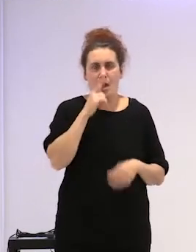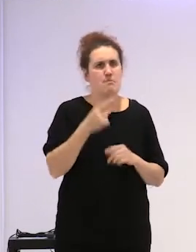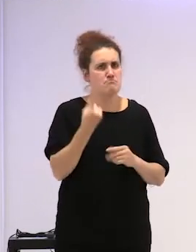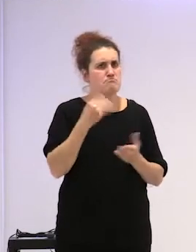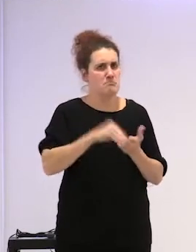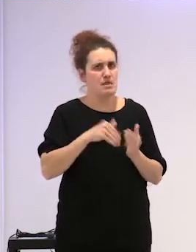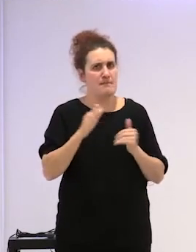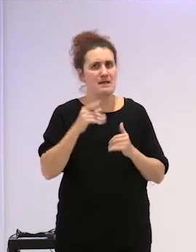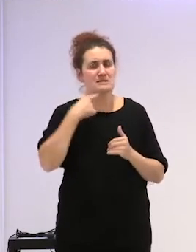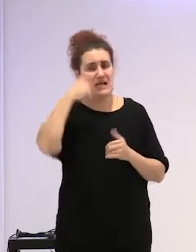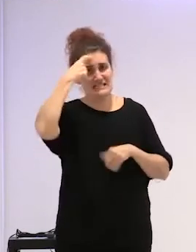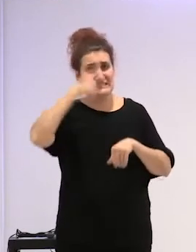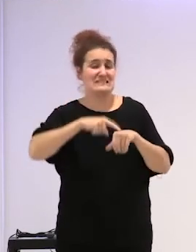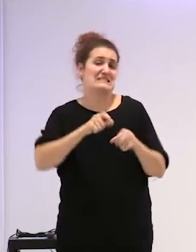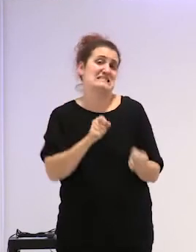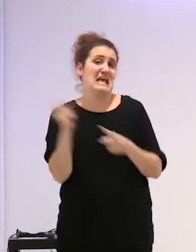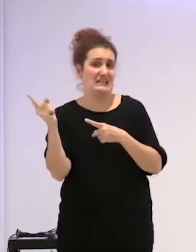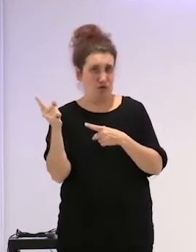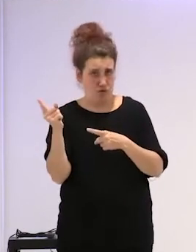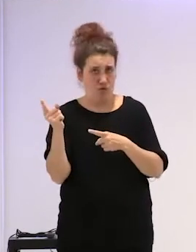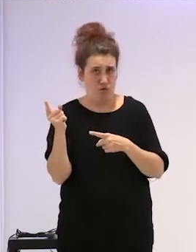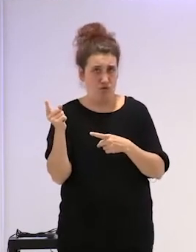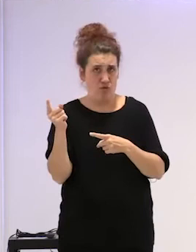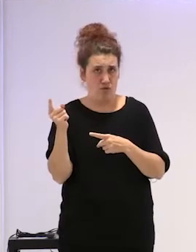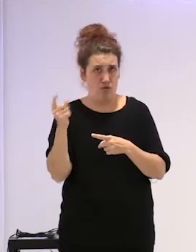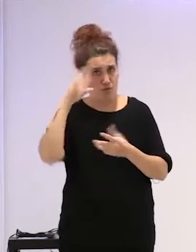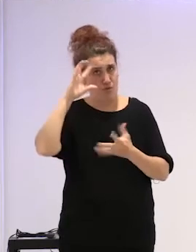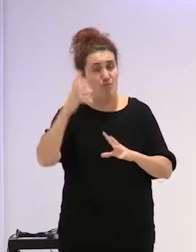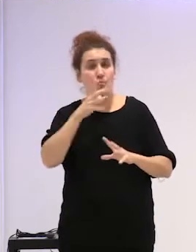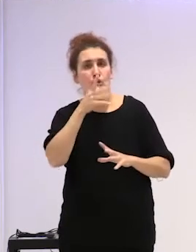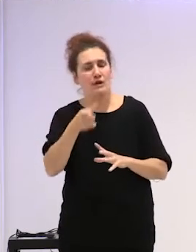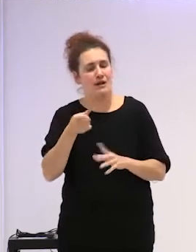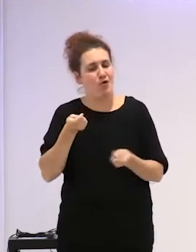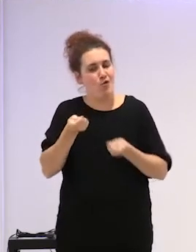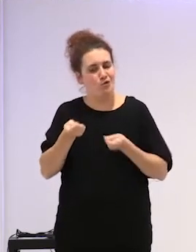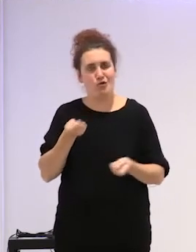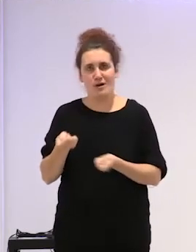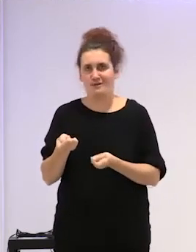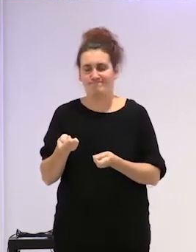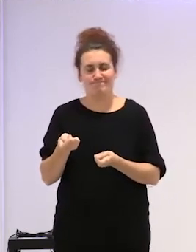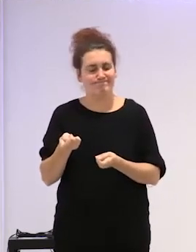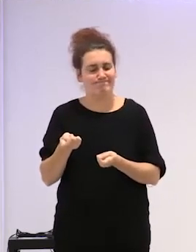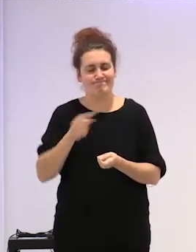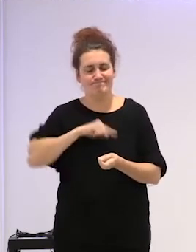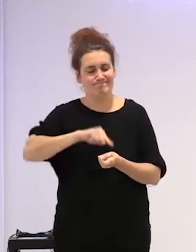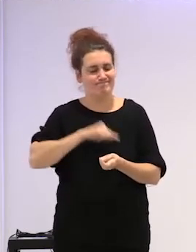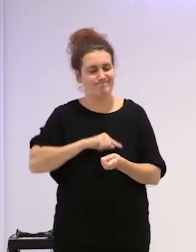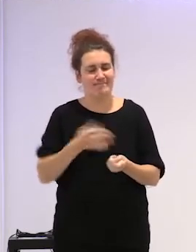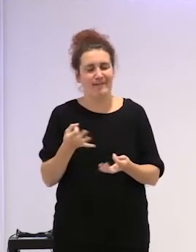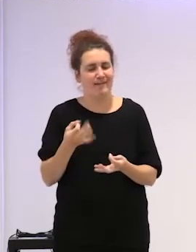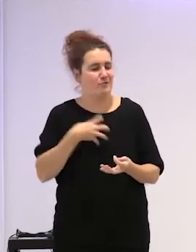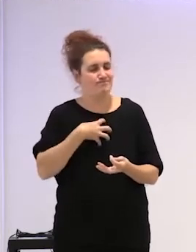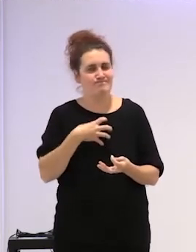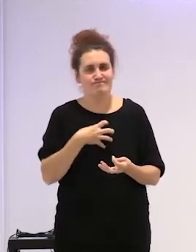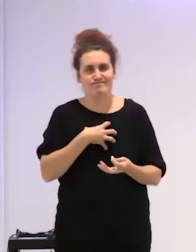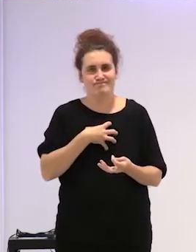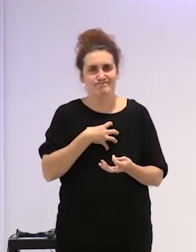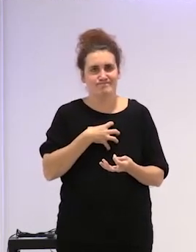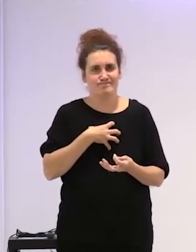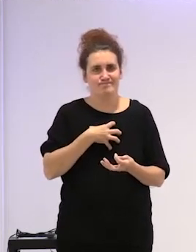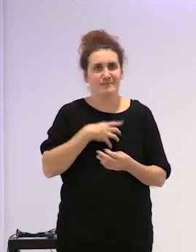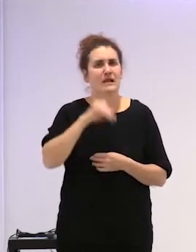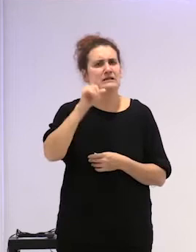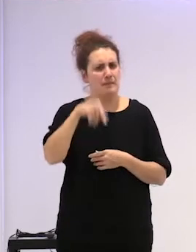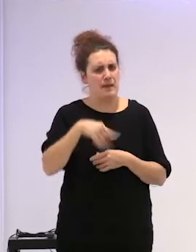al psiquiátrico. porque no podía controlar todo eso que sentía a pesar de que también era